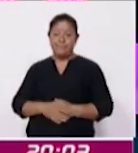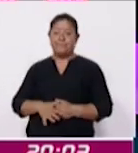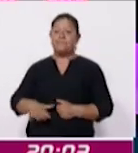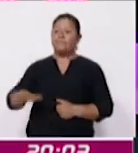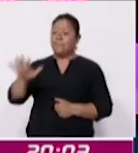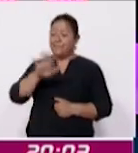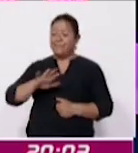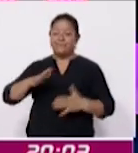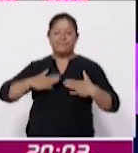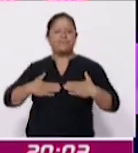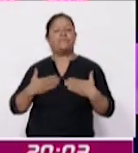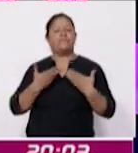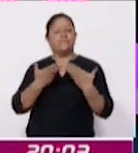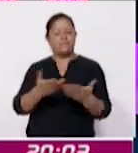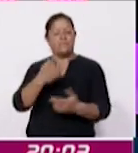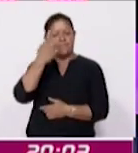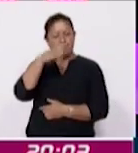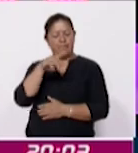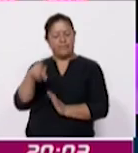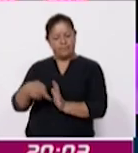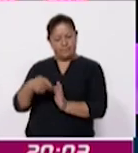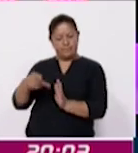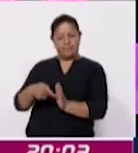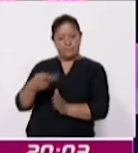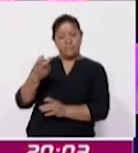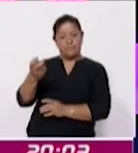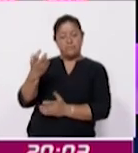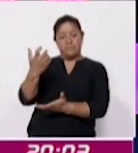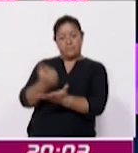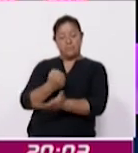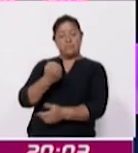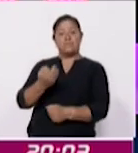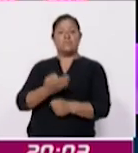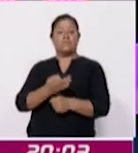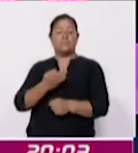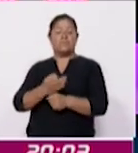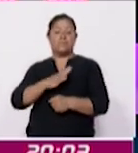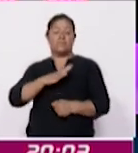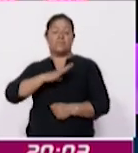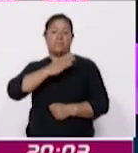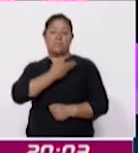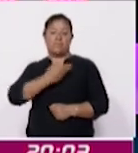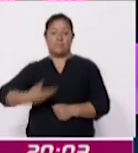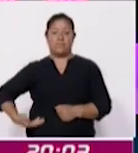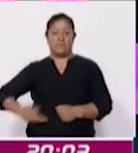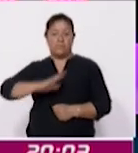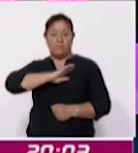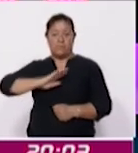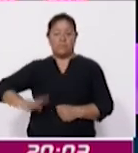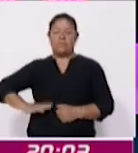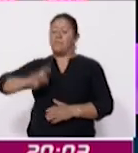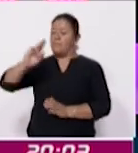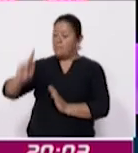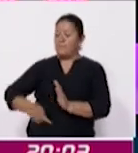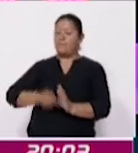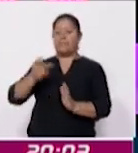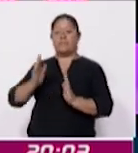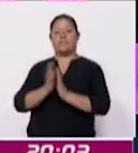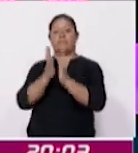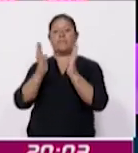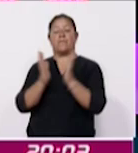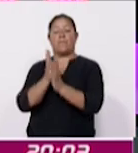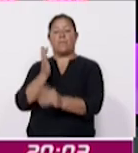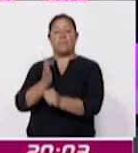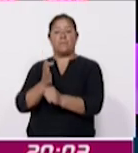confianza para repetir en el cargo. Actualmente es presidente municipal, participa de nueva cuenta en la contienda